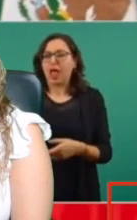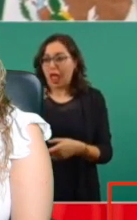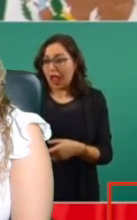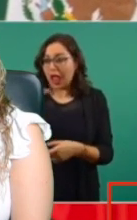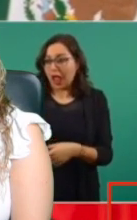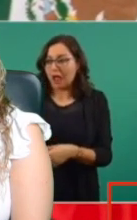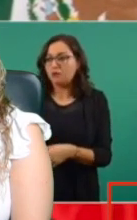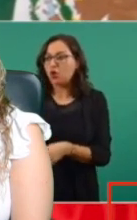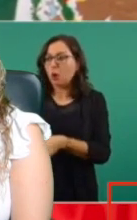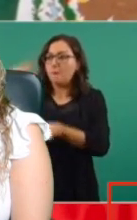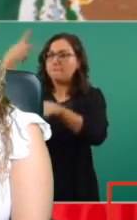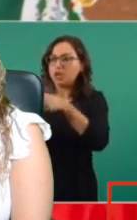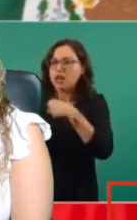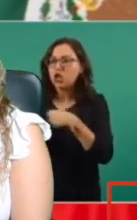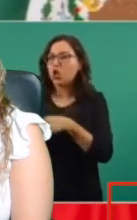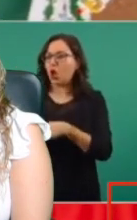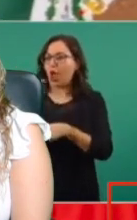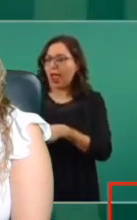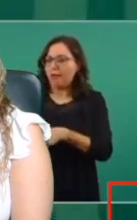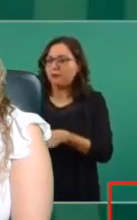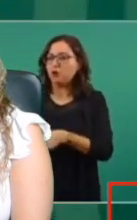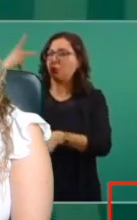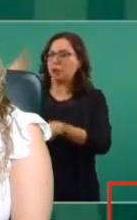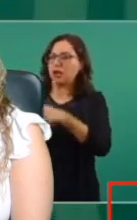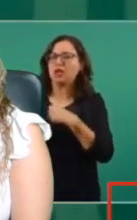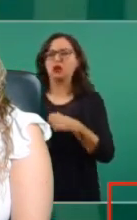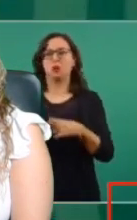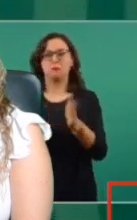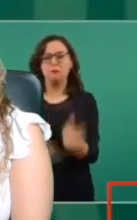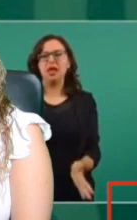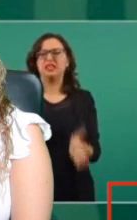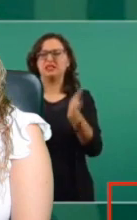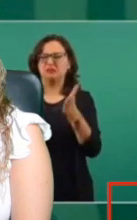y los mensajes en radio, en televisión,